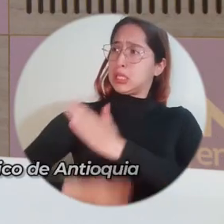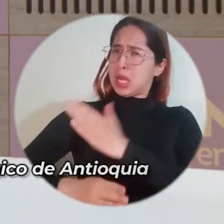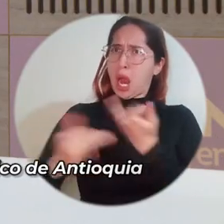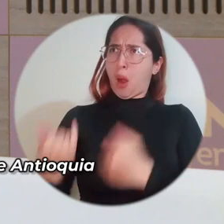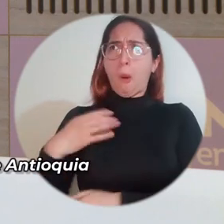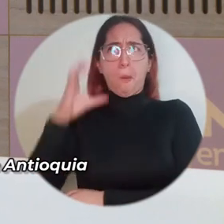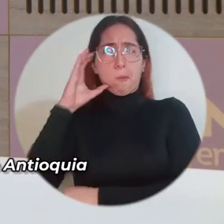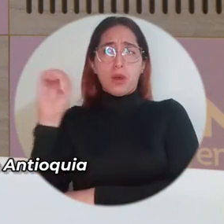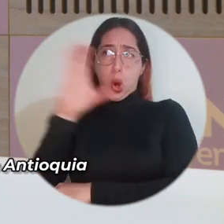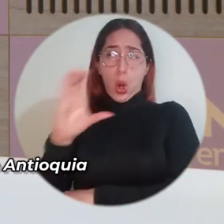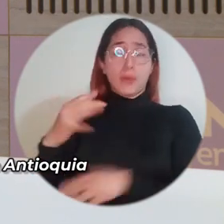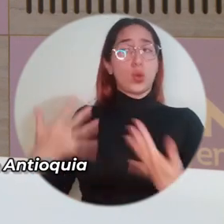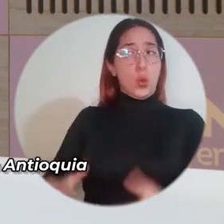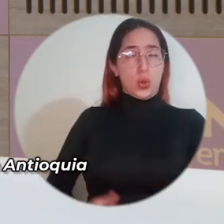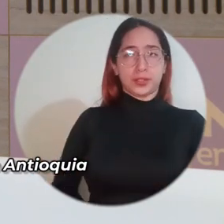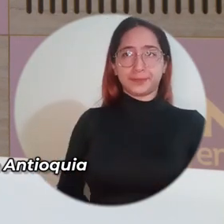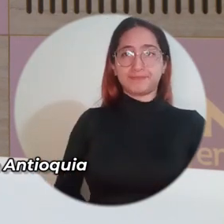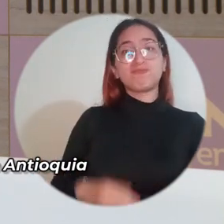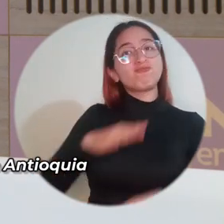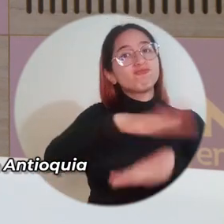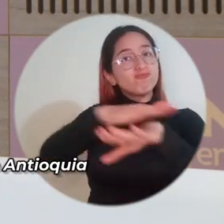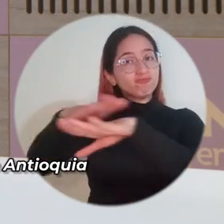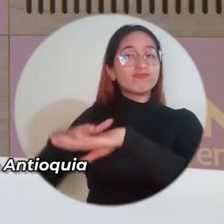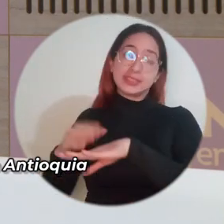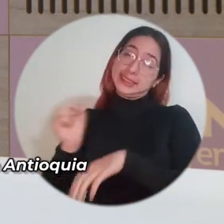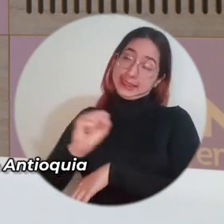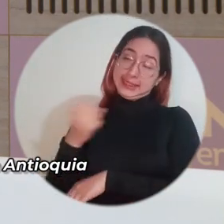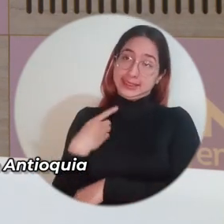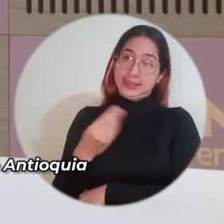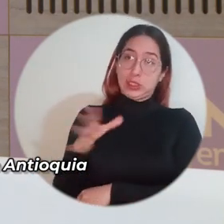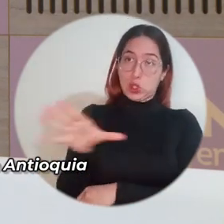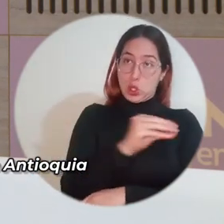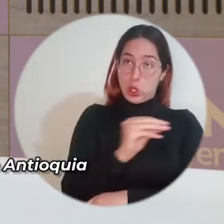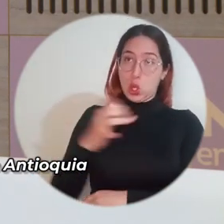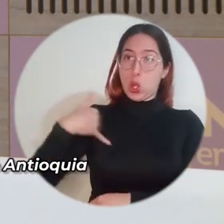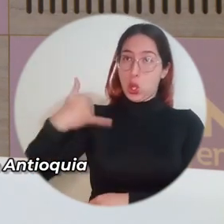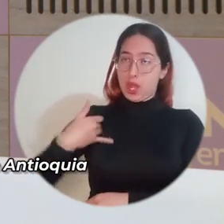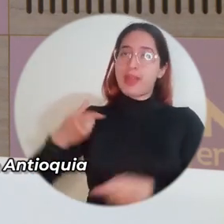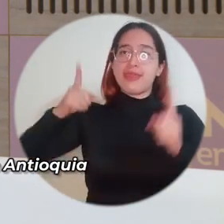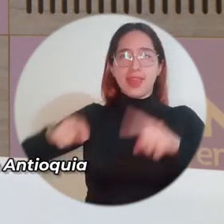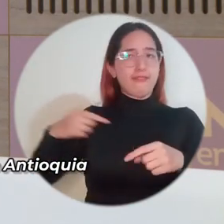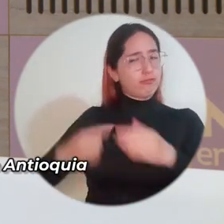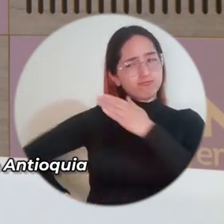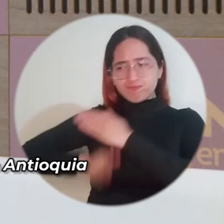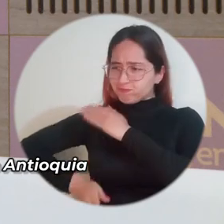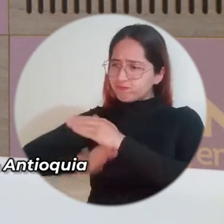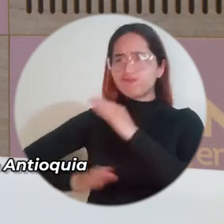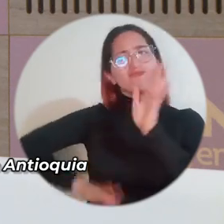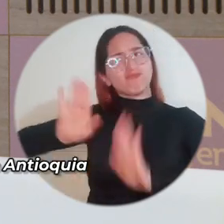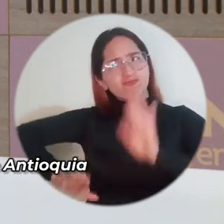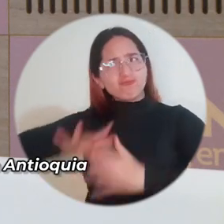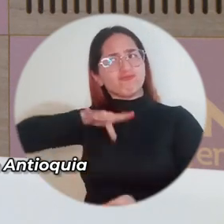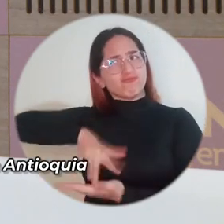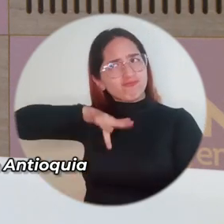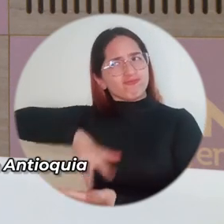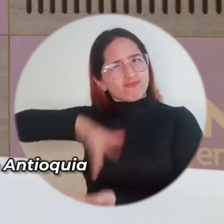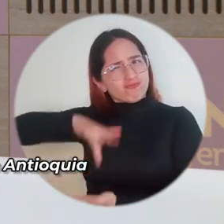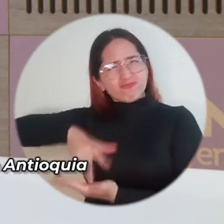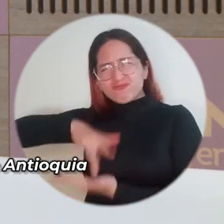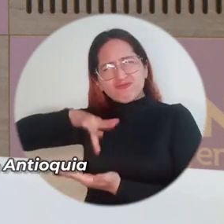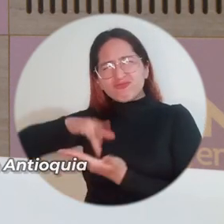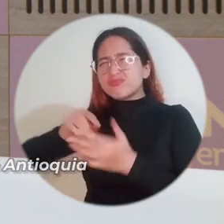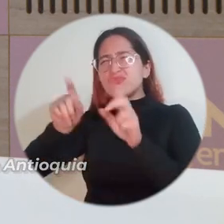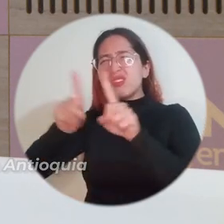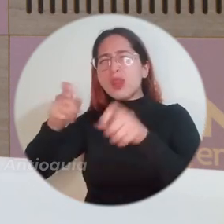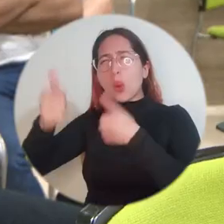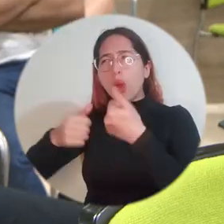los jóvenes seguirlos incentivando a que sigan participando activamente en todo lo que tiene